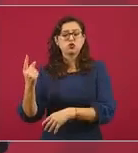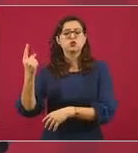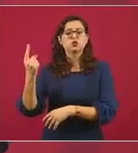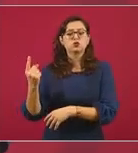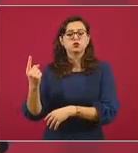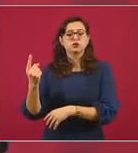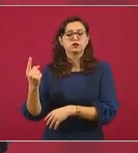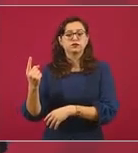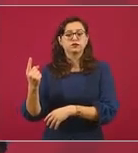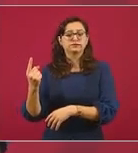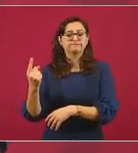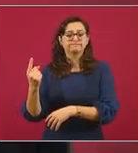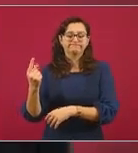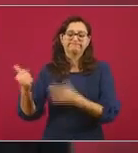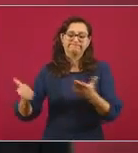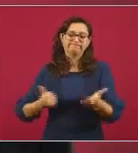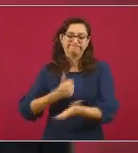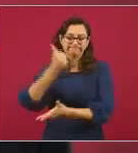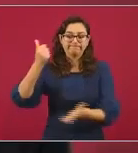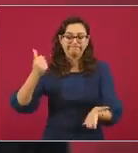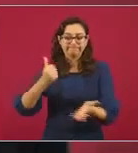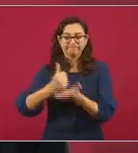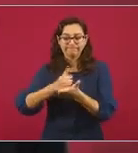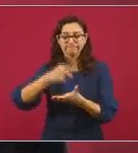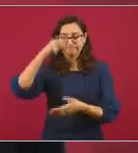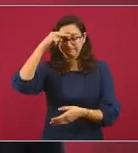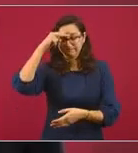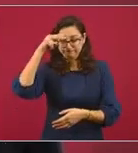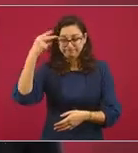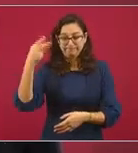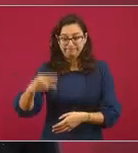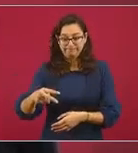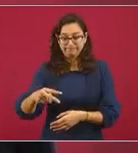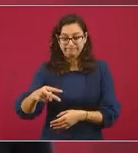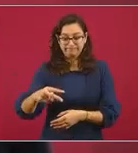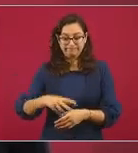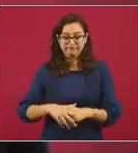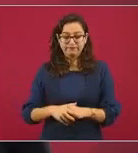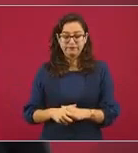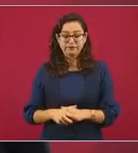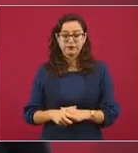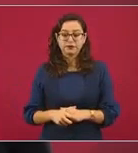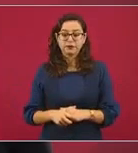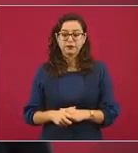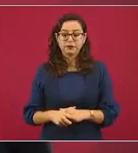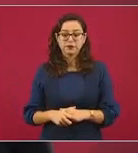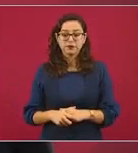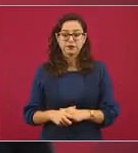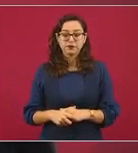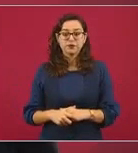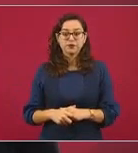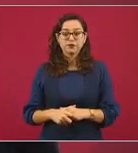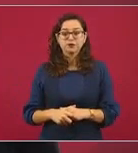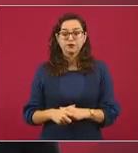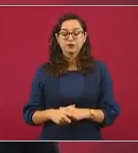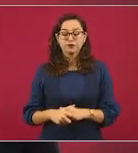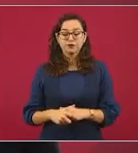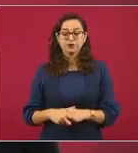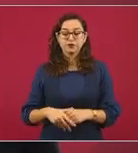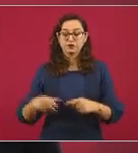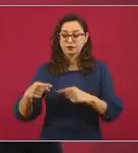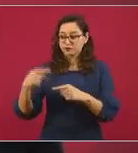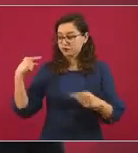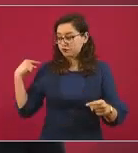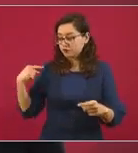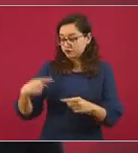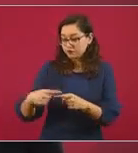En los últimos tiempos ha habido más hospitalizaciones, hay más